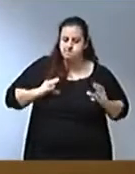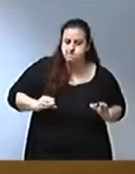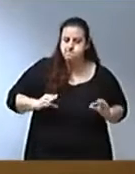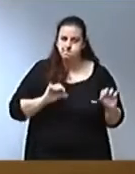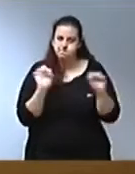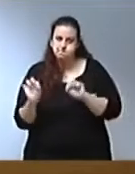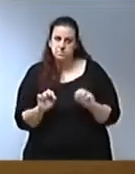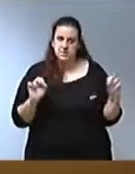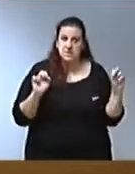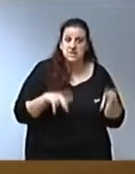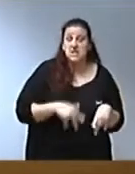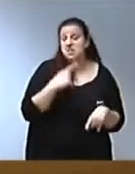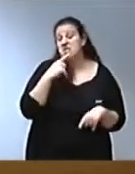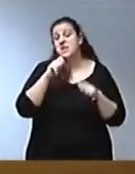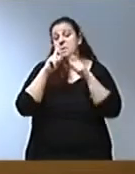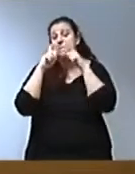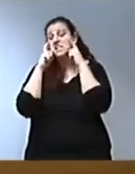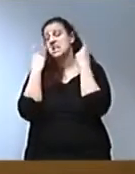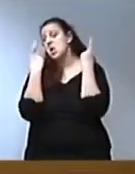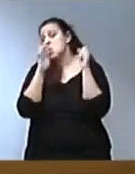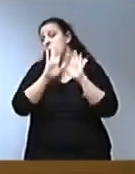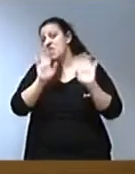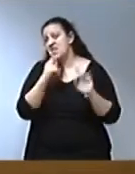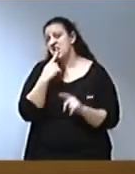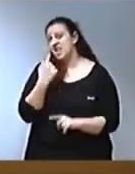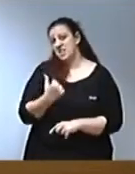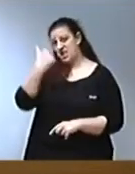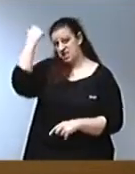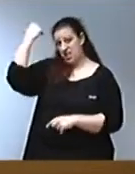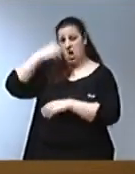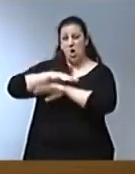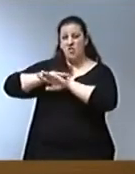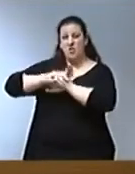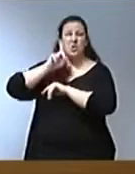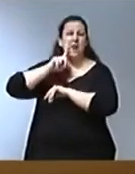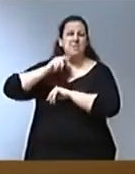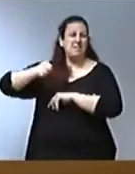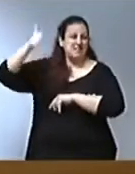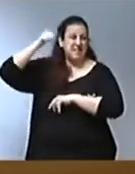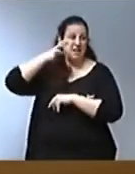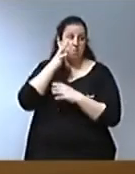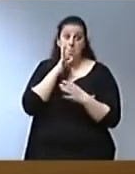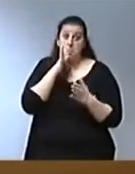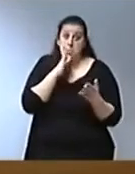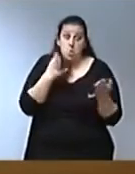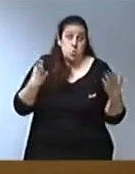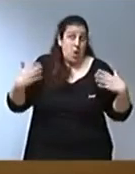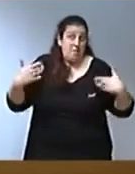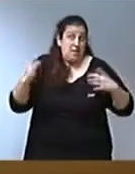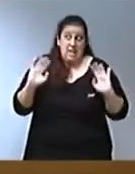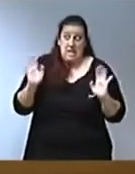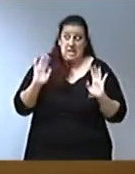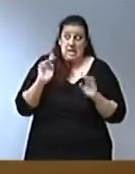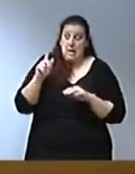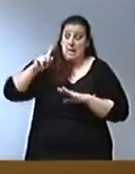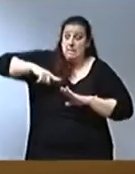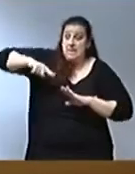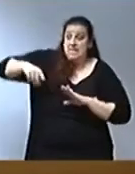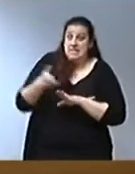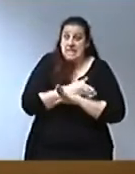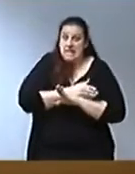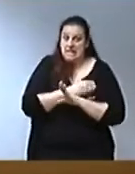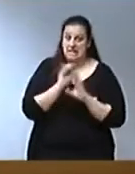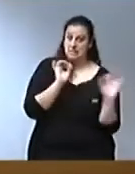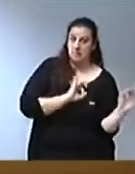mascarillas no eran necesarias, nos decía el Gobierno de la mentira, porque no tenían, porque no se habían preparado los meses previos de la